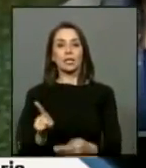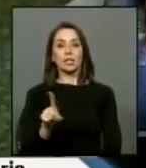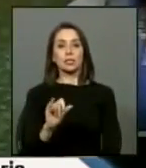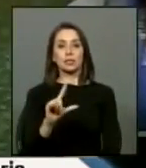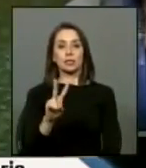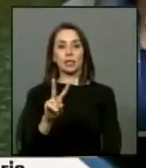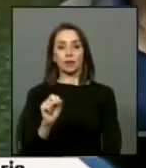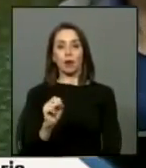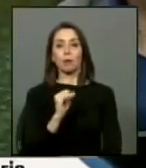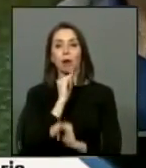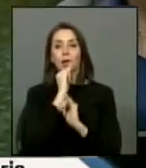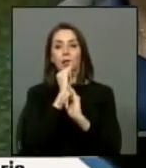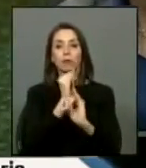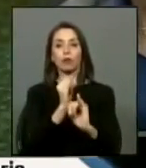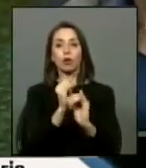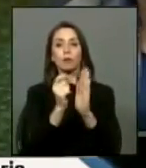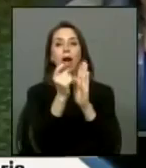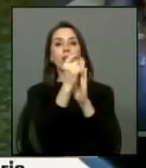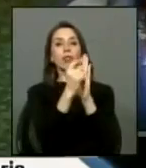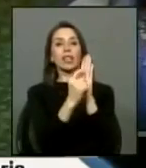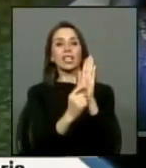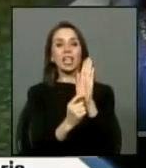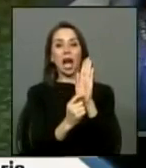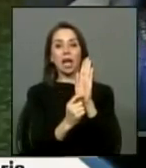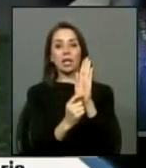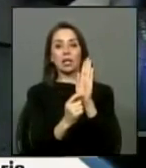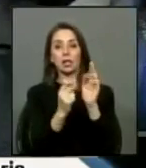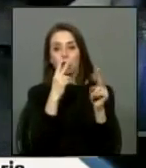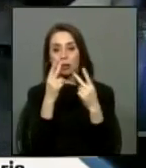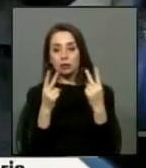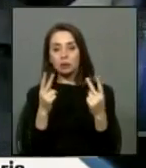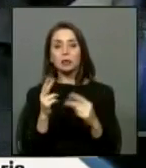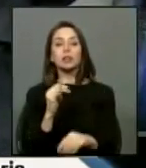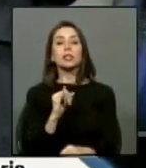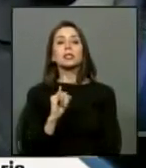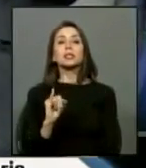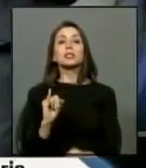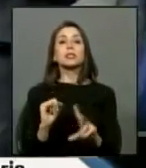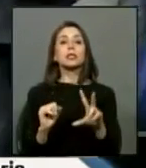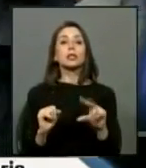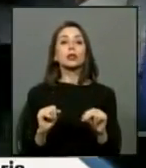para dar cuenta de los detalles que pudiesen aparecer ¿Hay acuerdo?